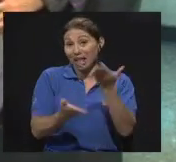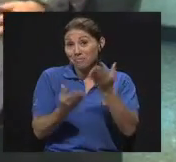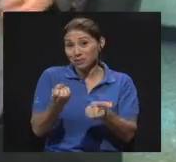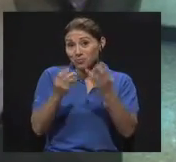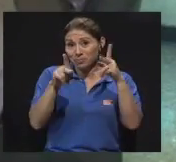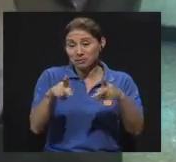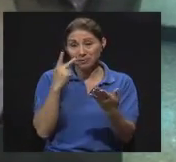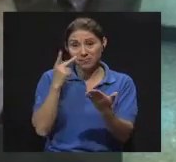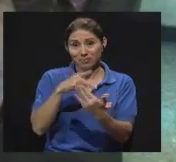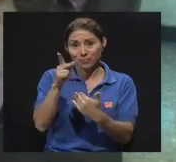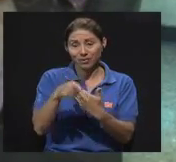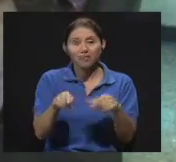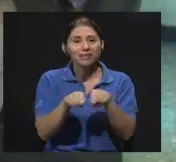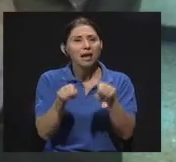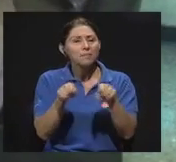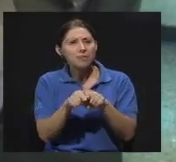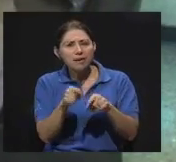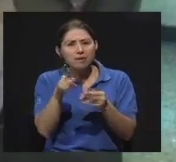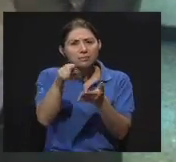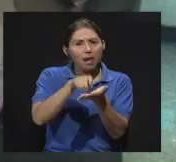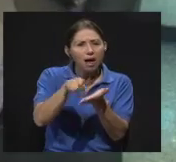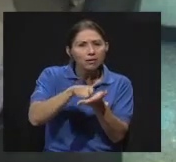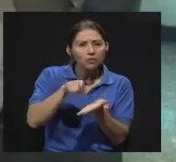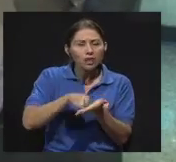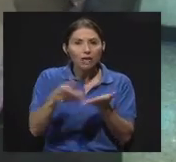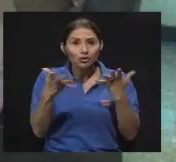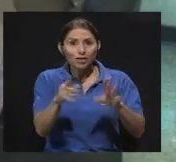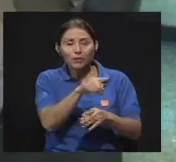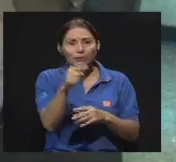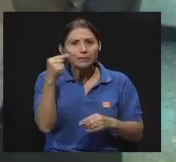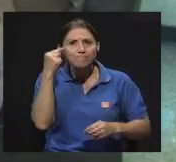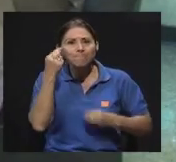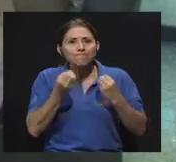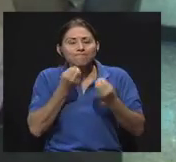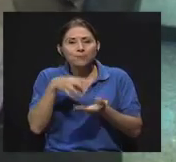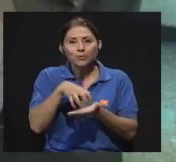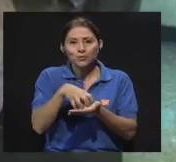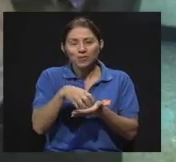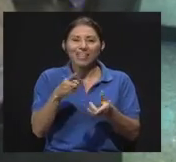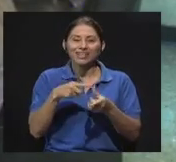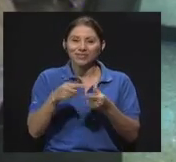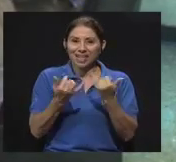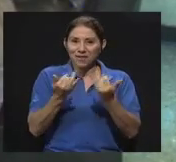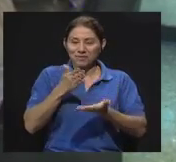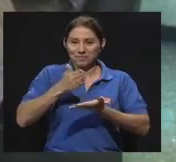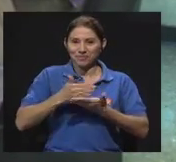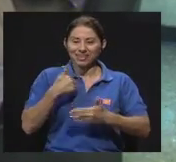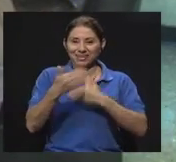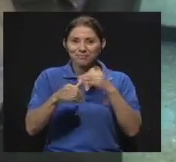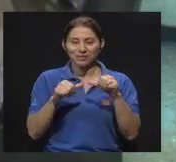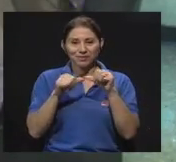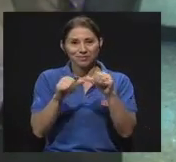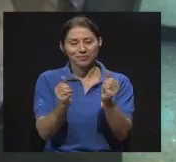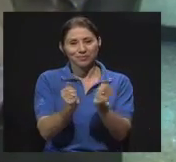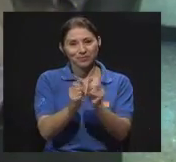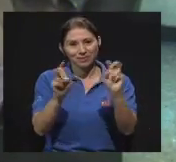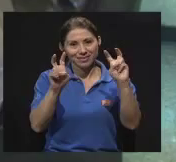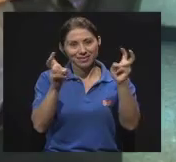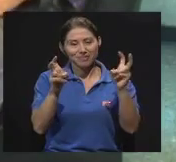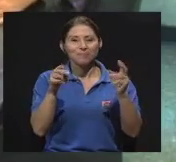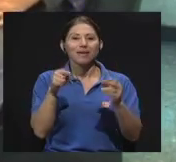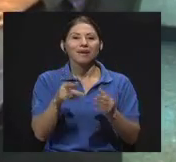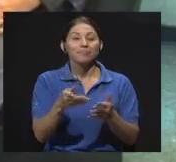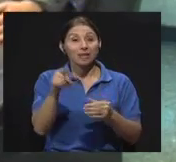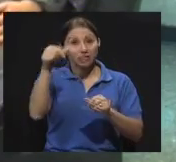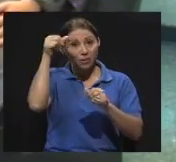también muchos de nuestros amigos televidentes están ahí anotando y teniendo ya ahí a mano esa duda. Así es que vamos a hacer una pausa para luego retomar